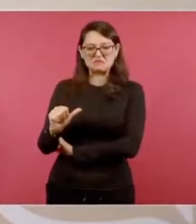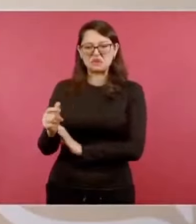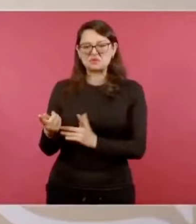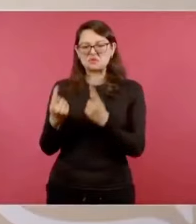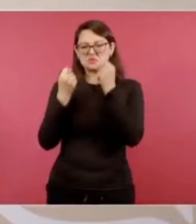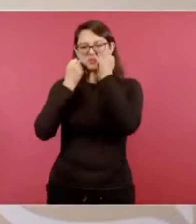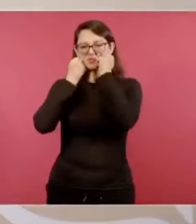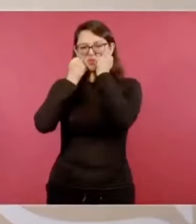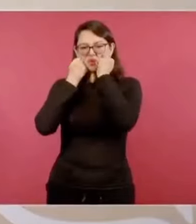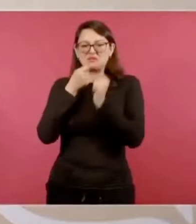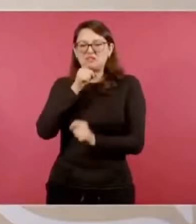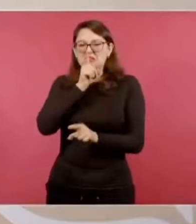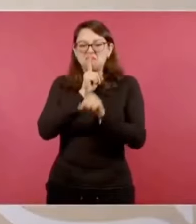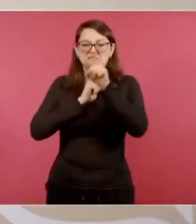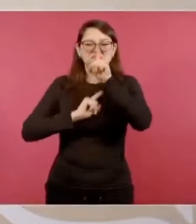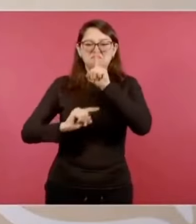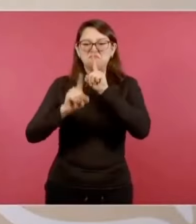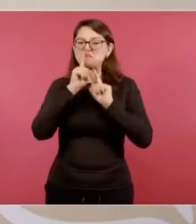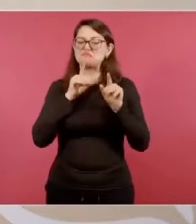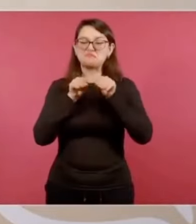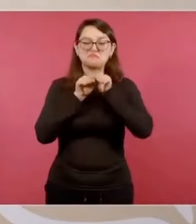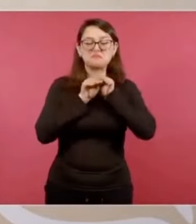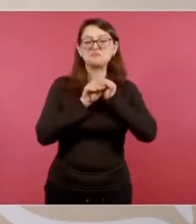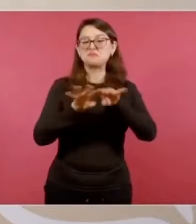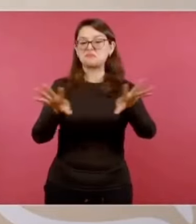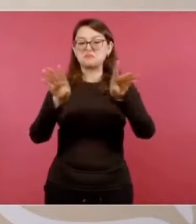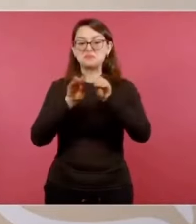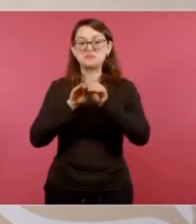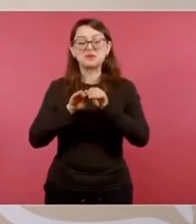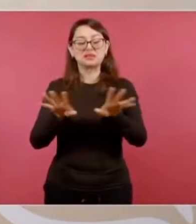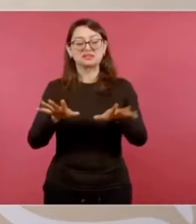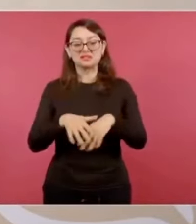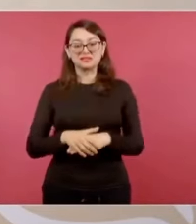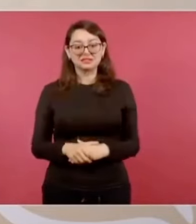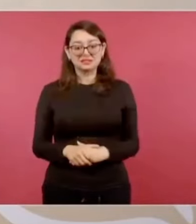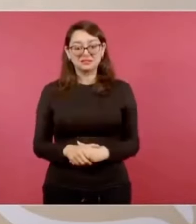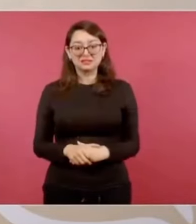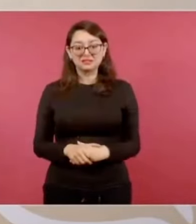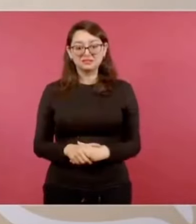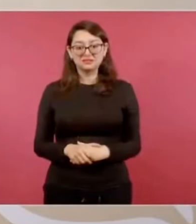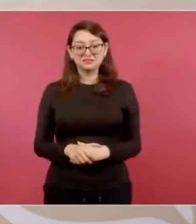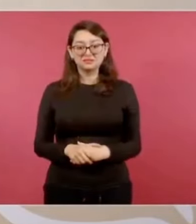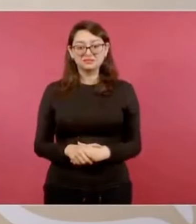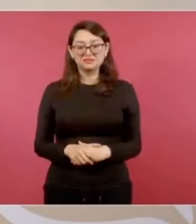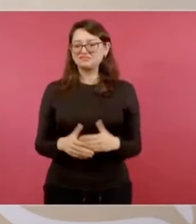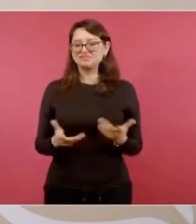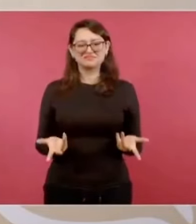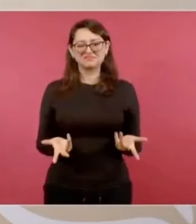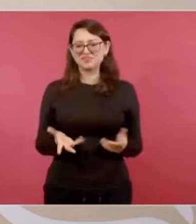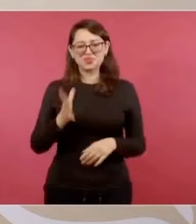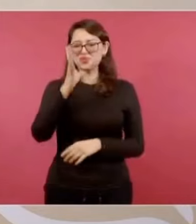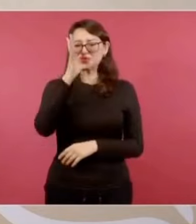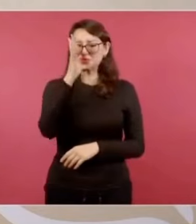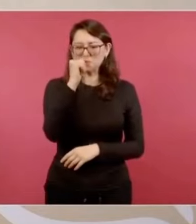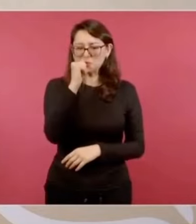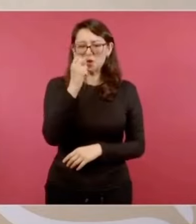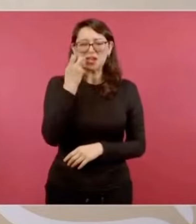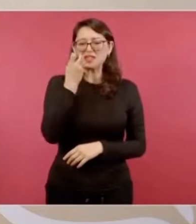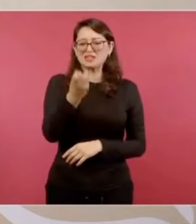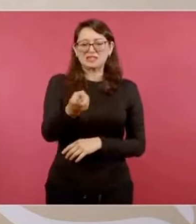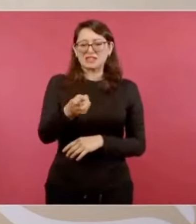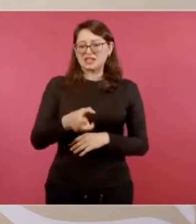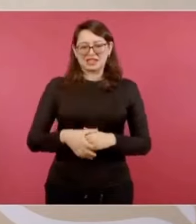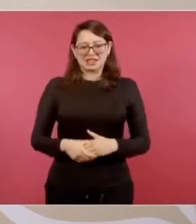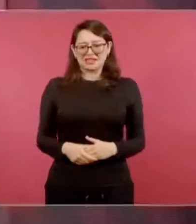a diestra y siniestra, no se puede usar el